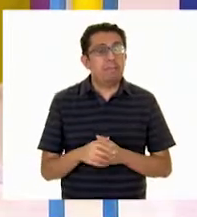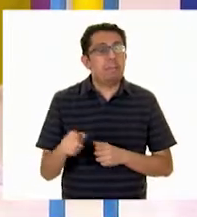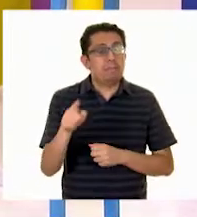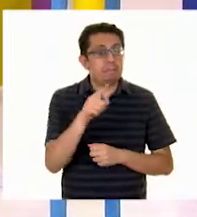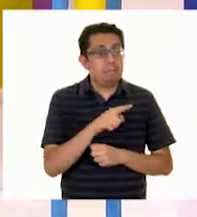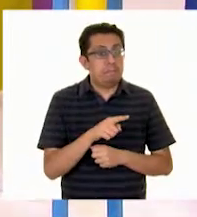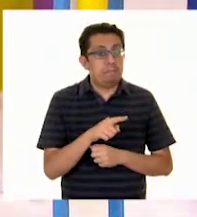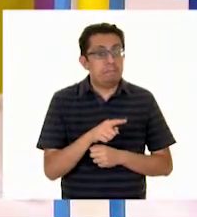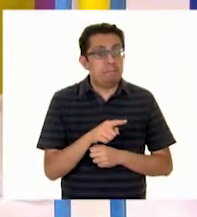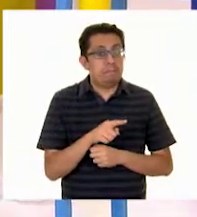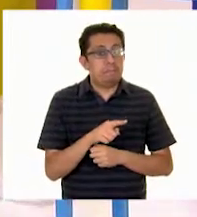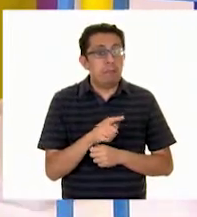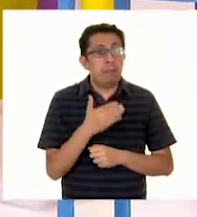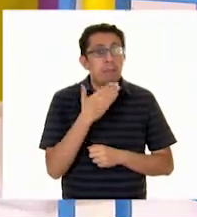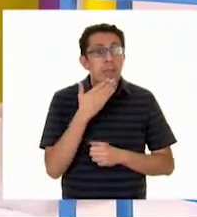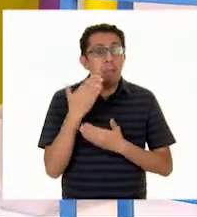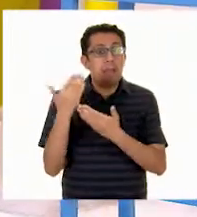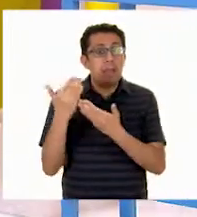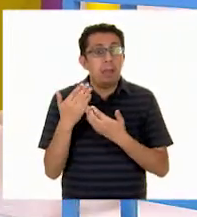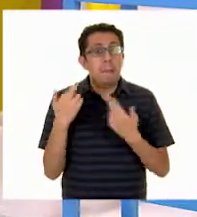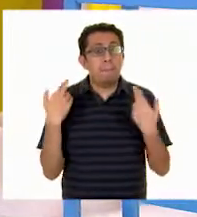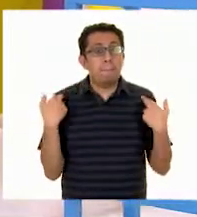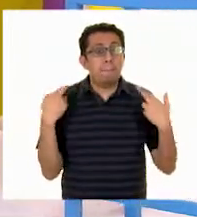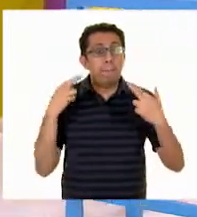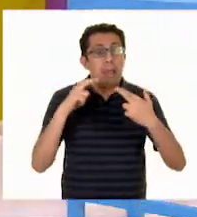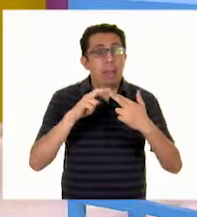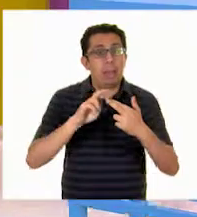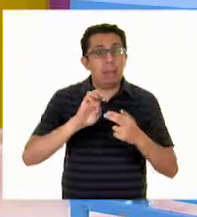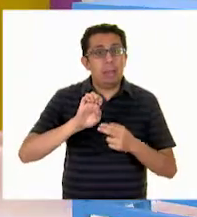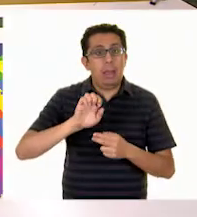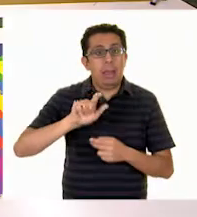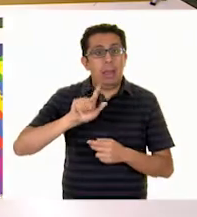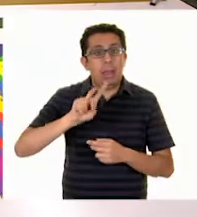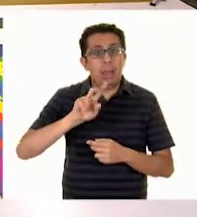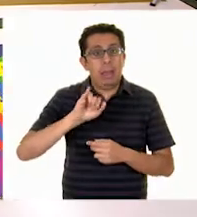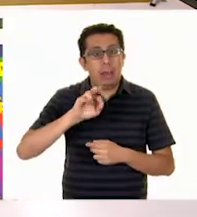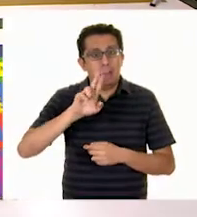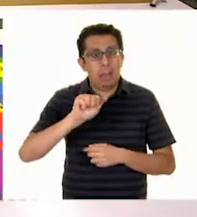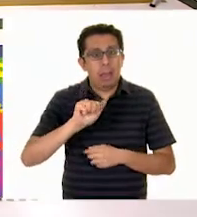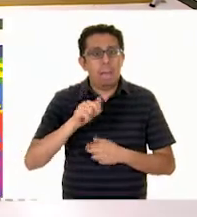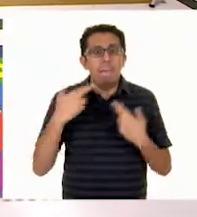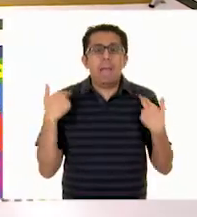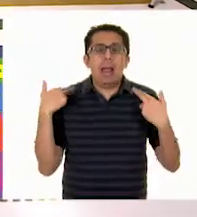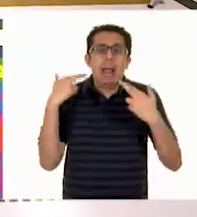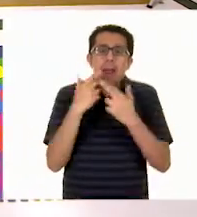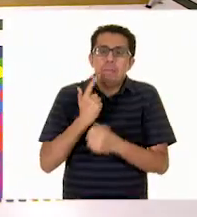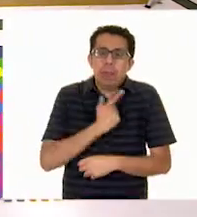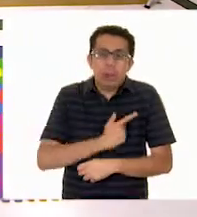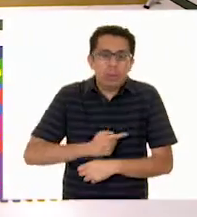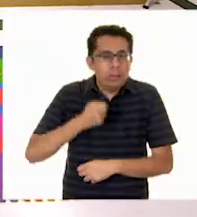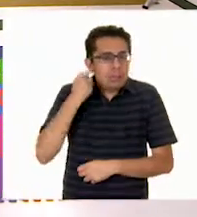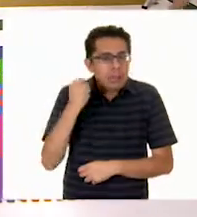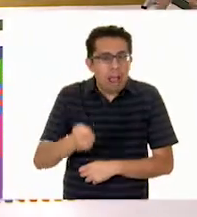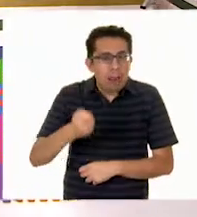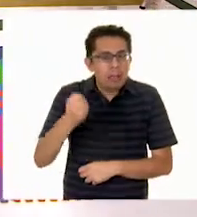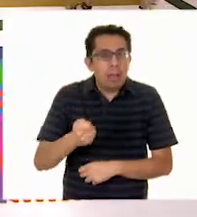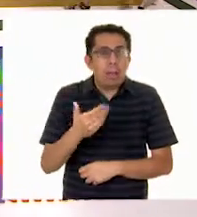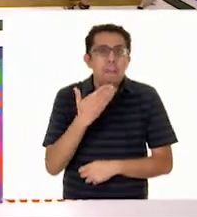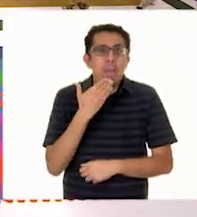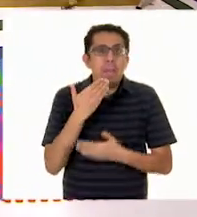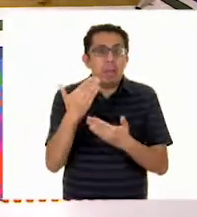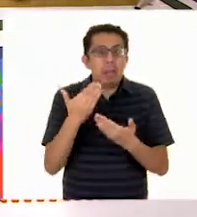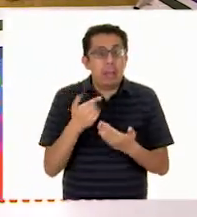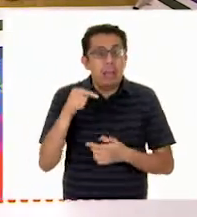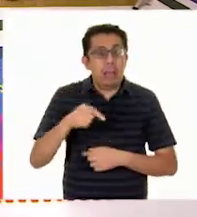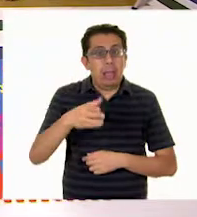si le damos la bienvenida a la maestra Elvira? Maestra, me da mucho gusto saludarte. Y bienvenida